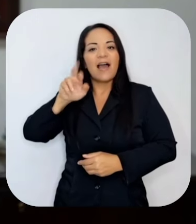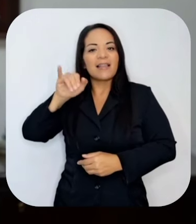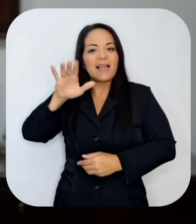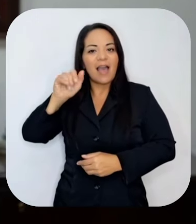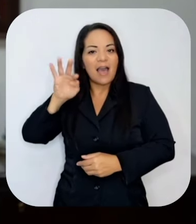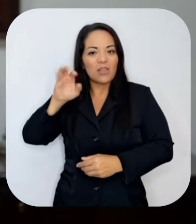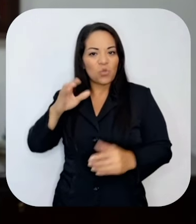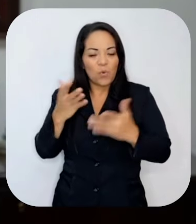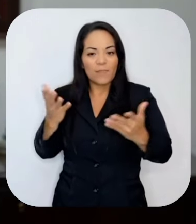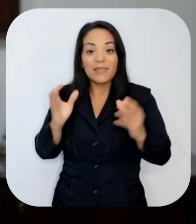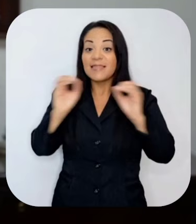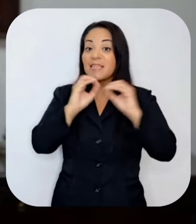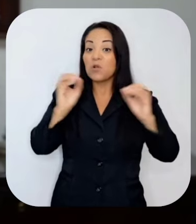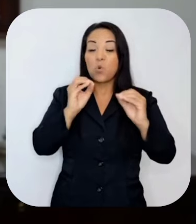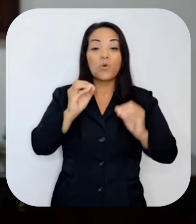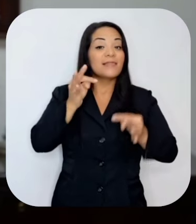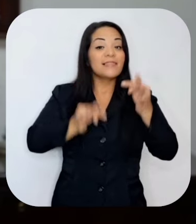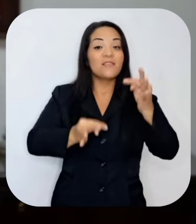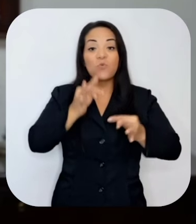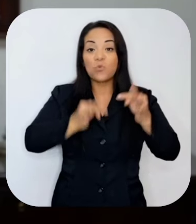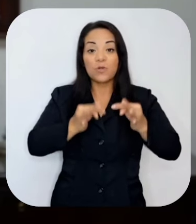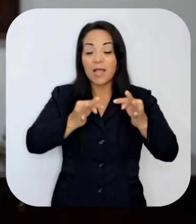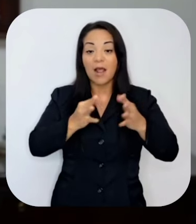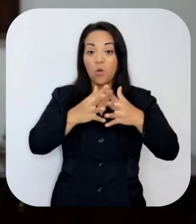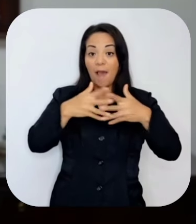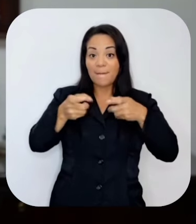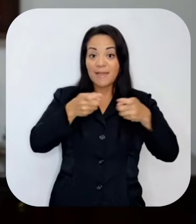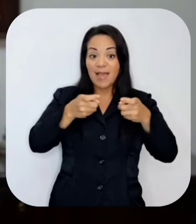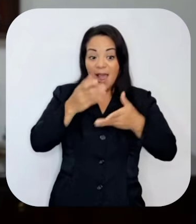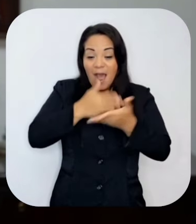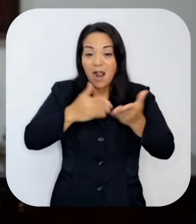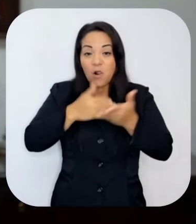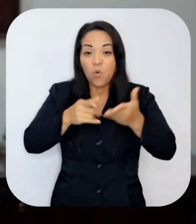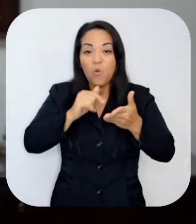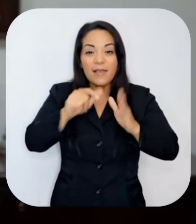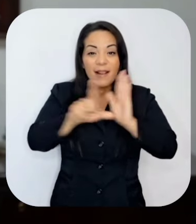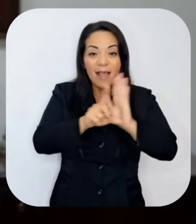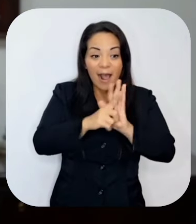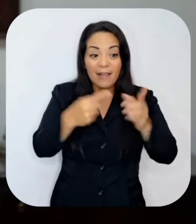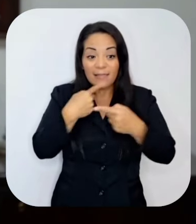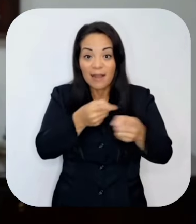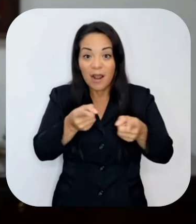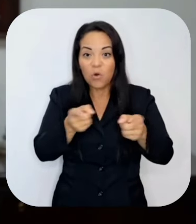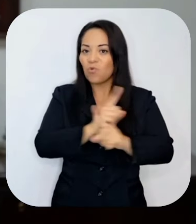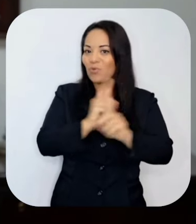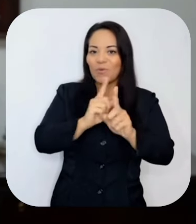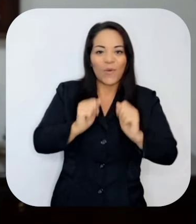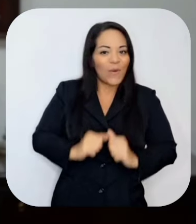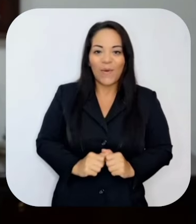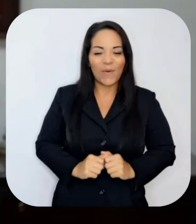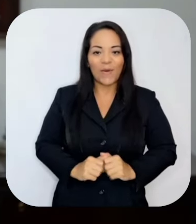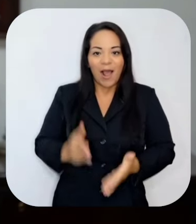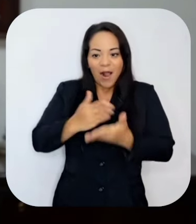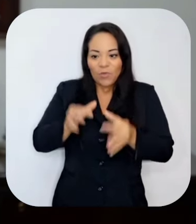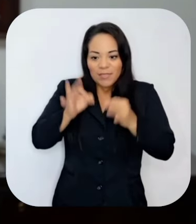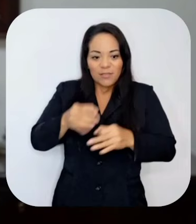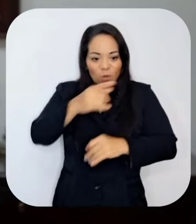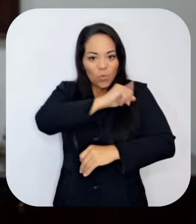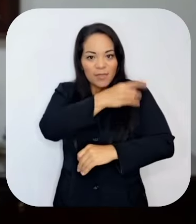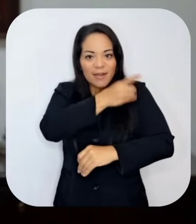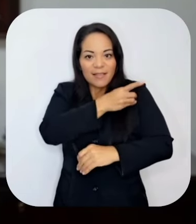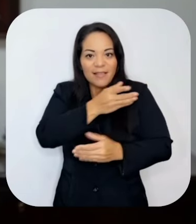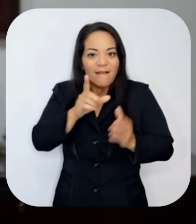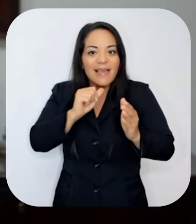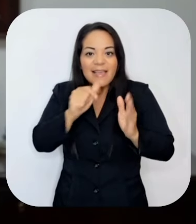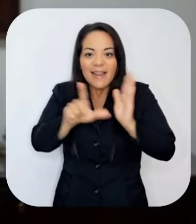contencioso administrativo ha declarado algún acto ilegal en lo decidido por la Junta Directiva de